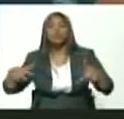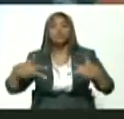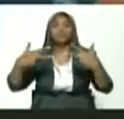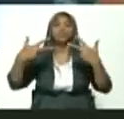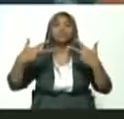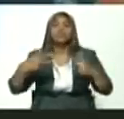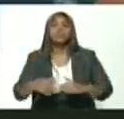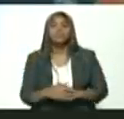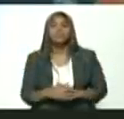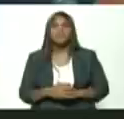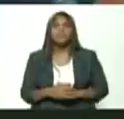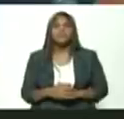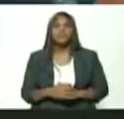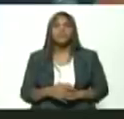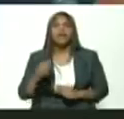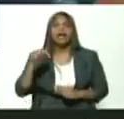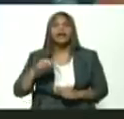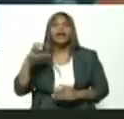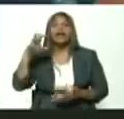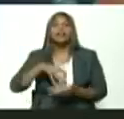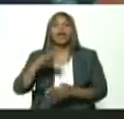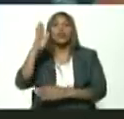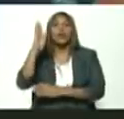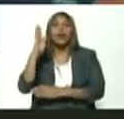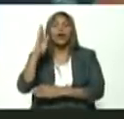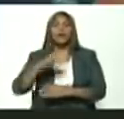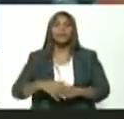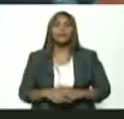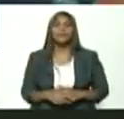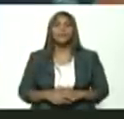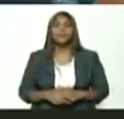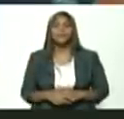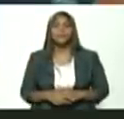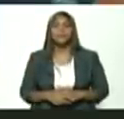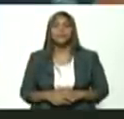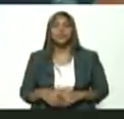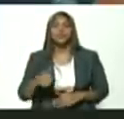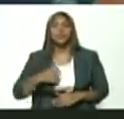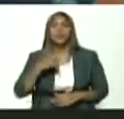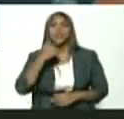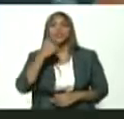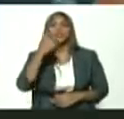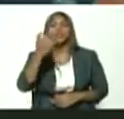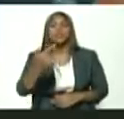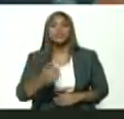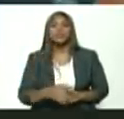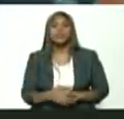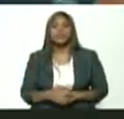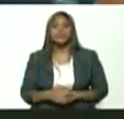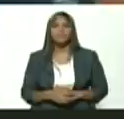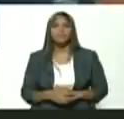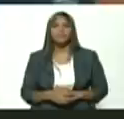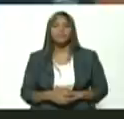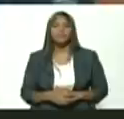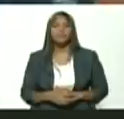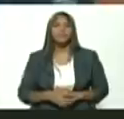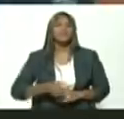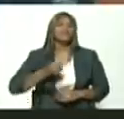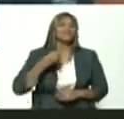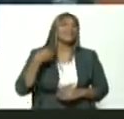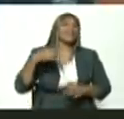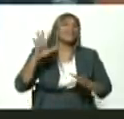videoconferencia desde acá del Estado Lara le voy a decir muy criollitamente Naguara